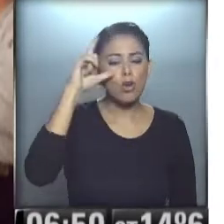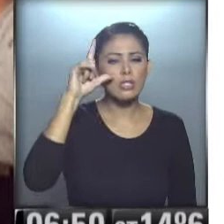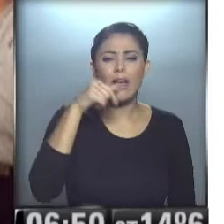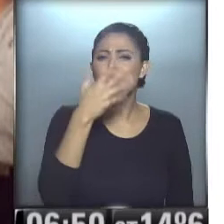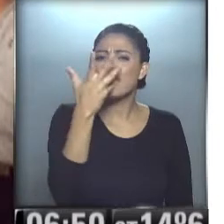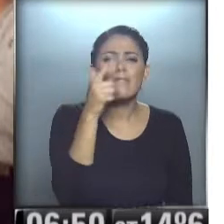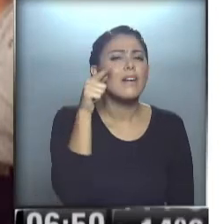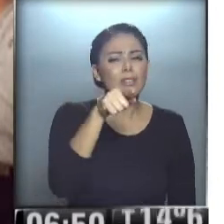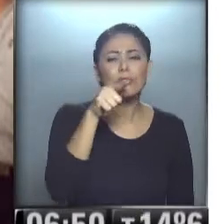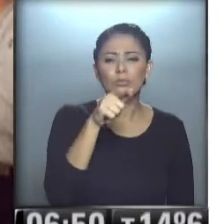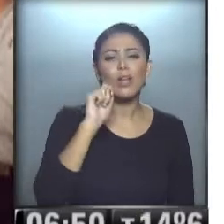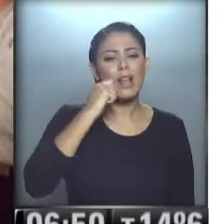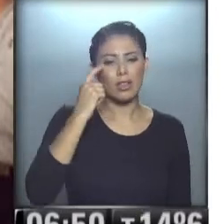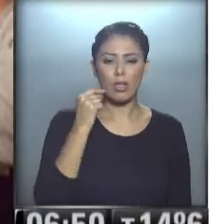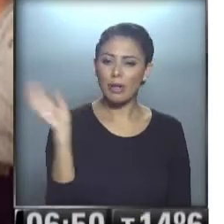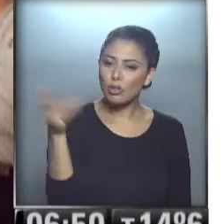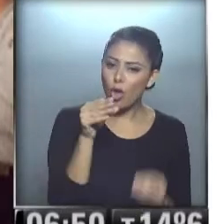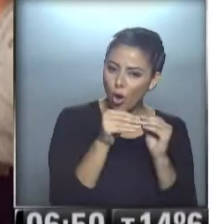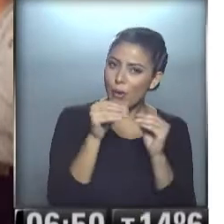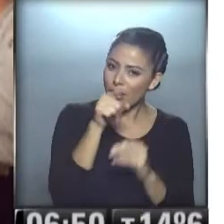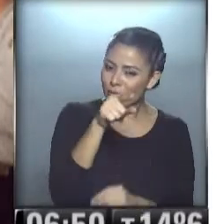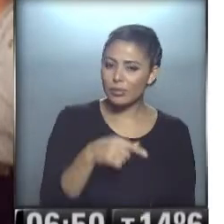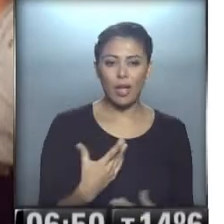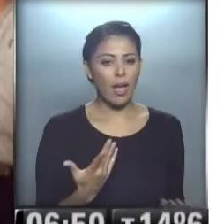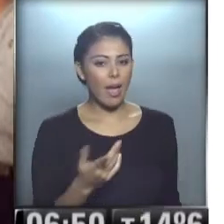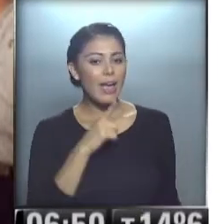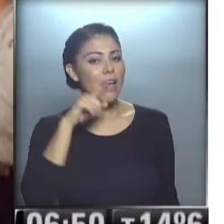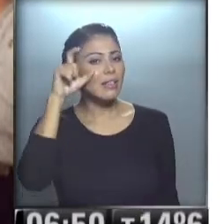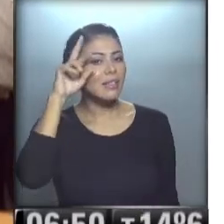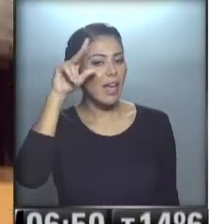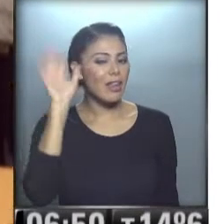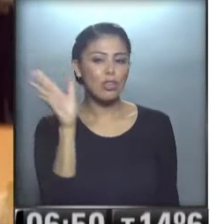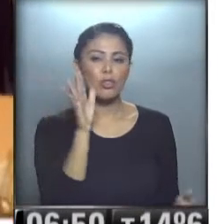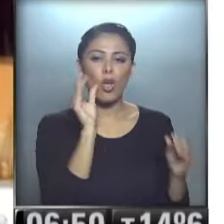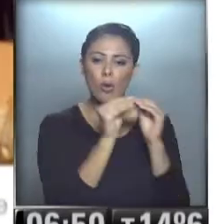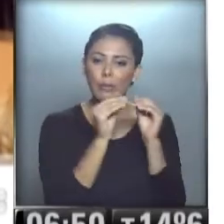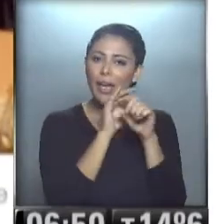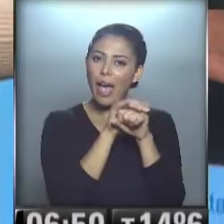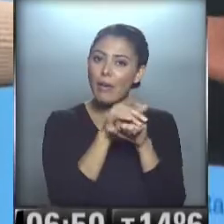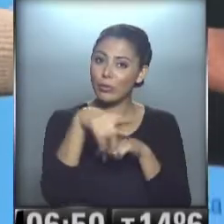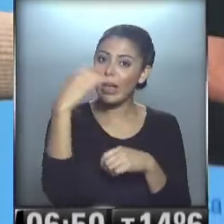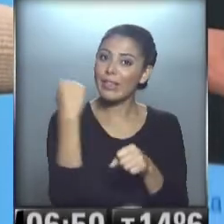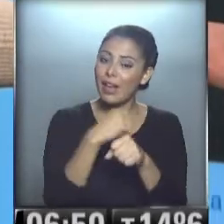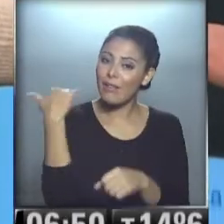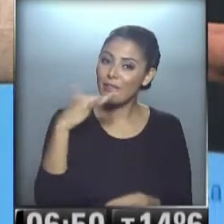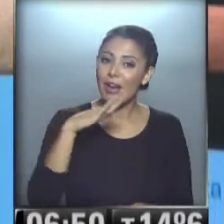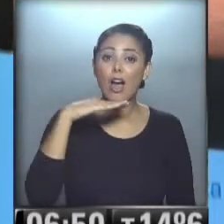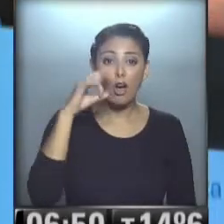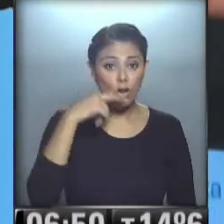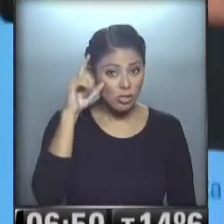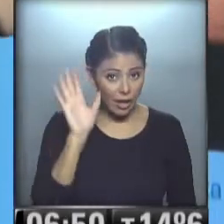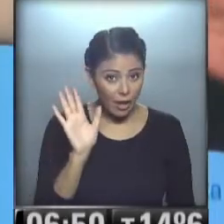admirador tuyo, que tenga un gran día... ...mira, todos colegas tuyos... ...Tere, todos colegas, amigos... ...¿cómo trabajan? A José, ¿no?